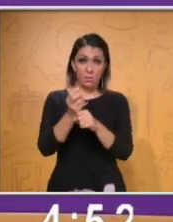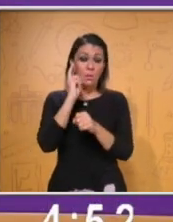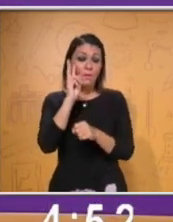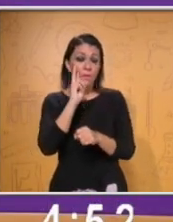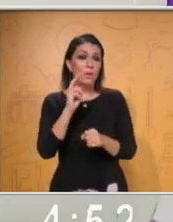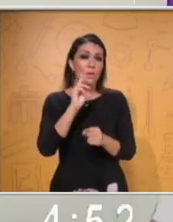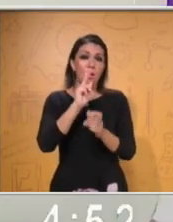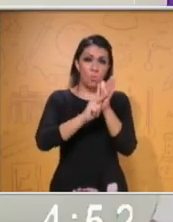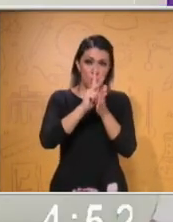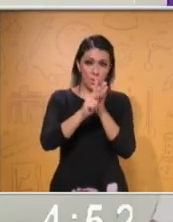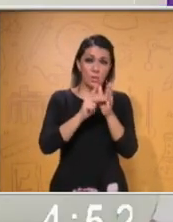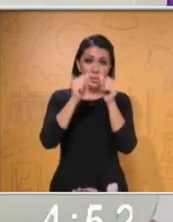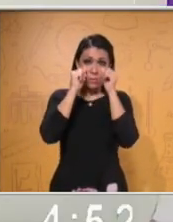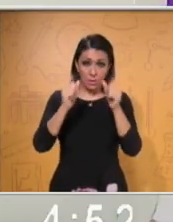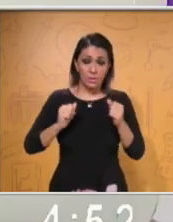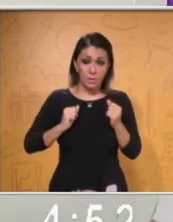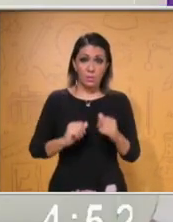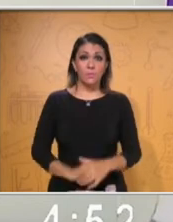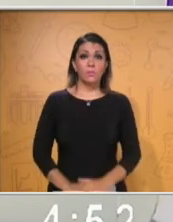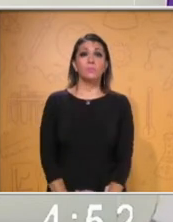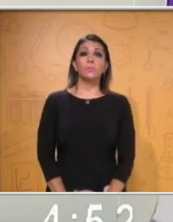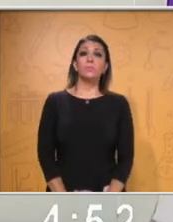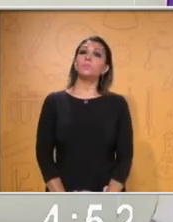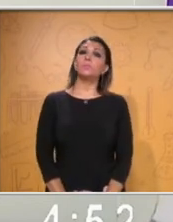video. Pon atención, por favor.